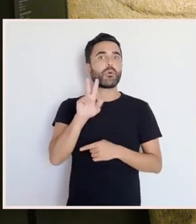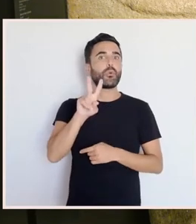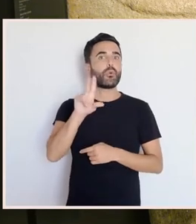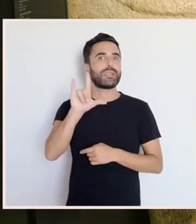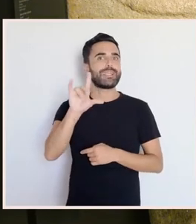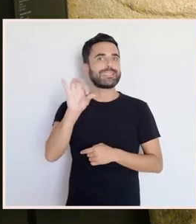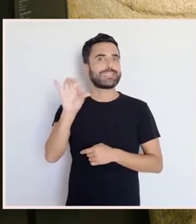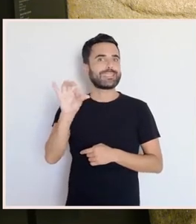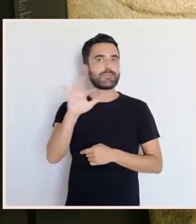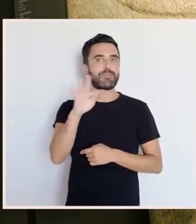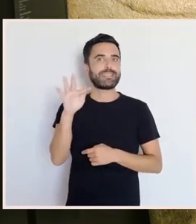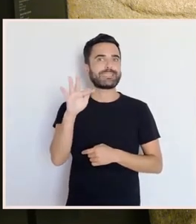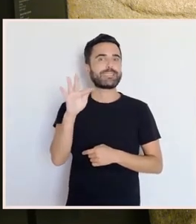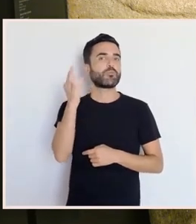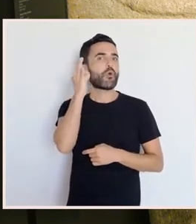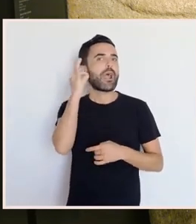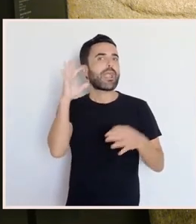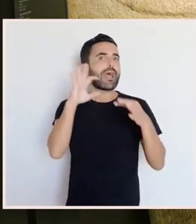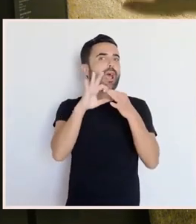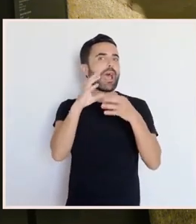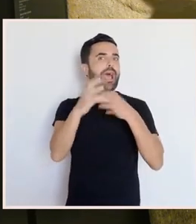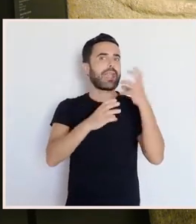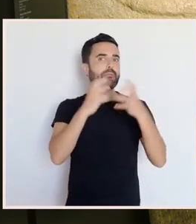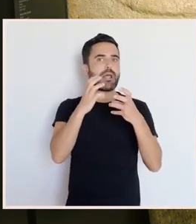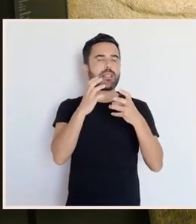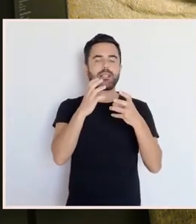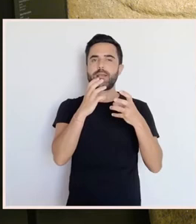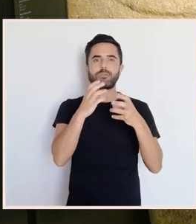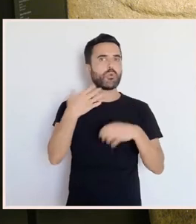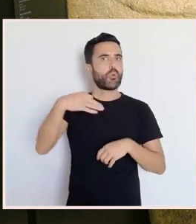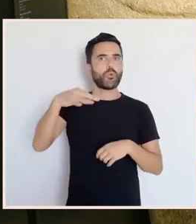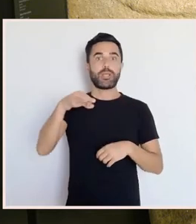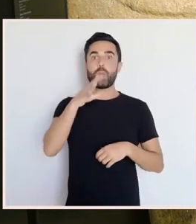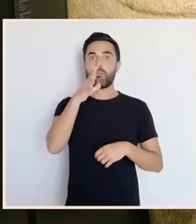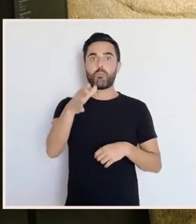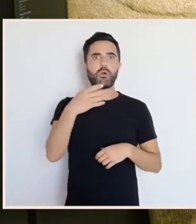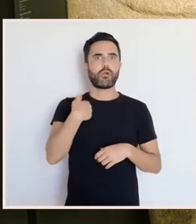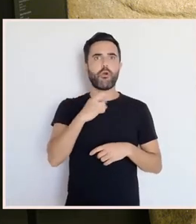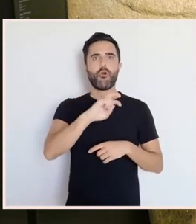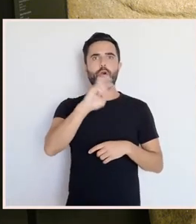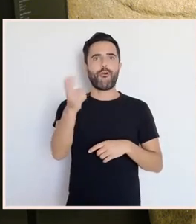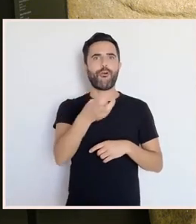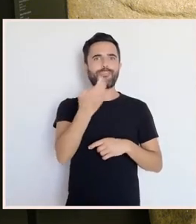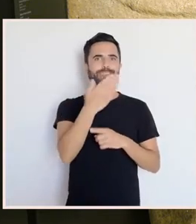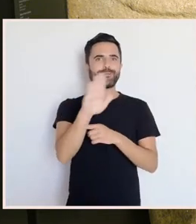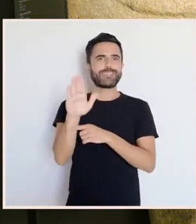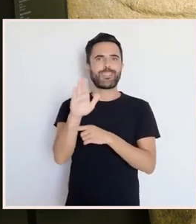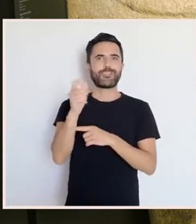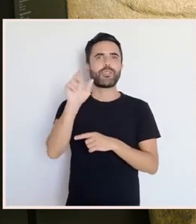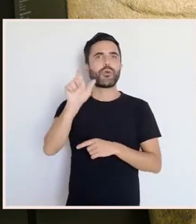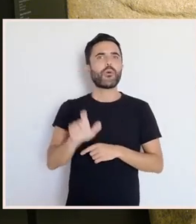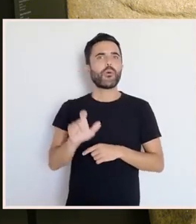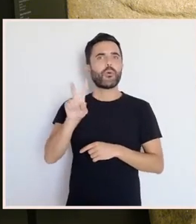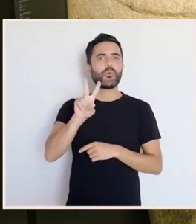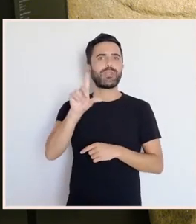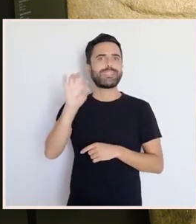non atopamos outras representacións nas que aparece Ulises sen atar e aparezca solamente unha serea.